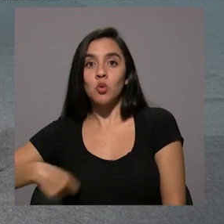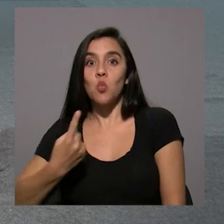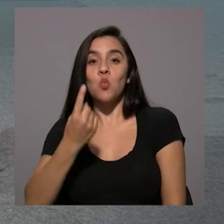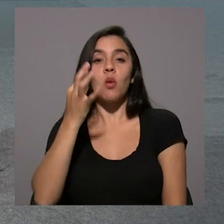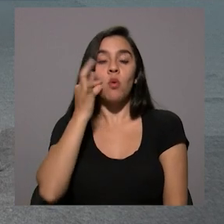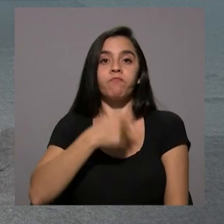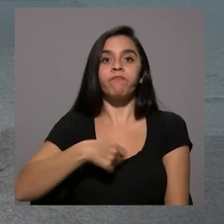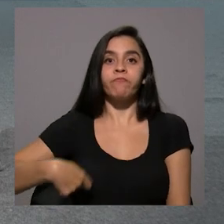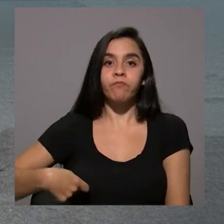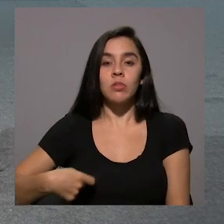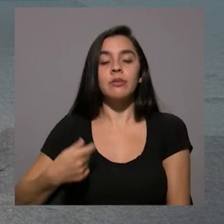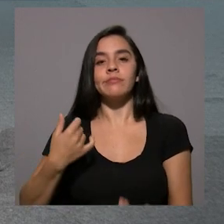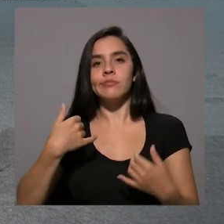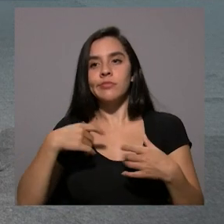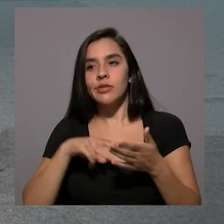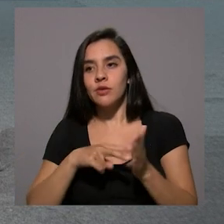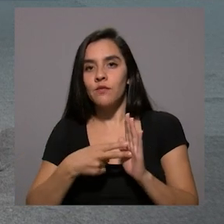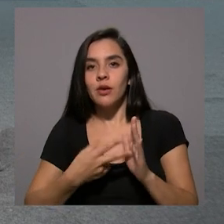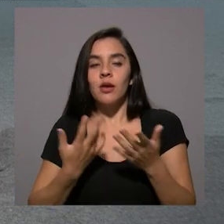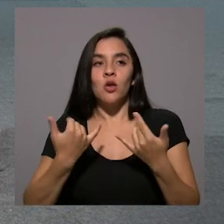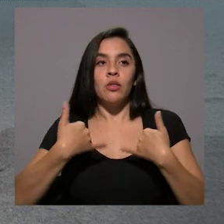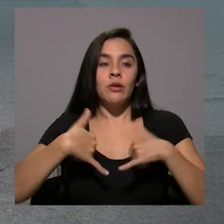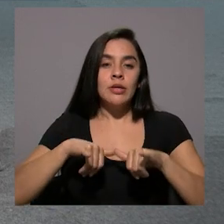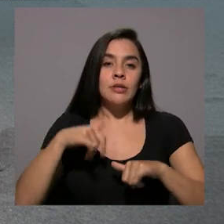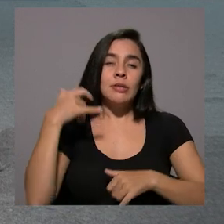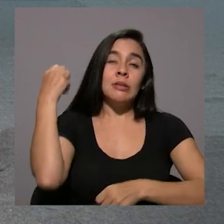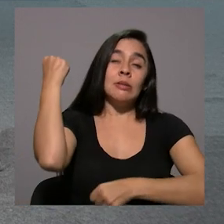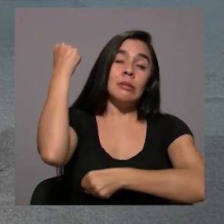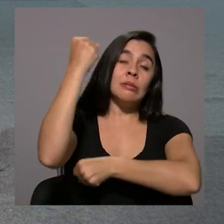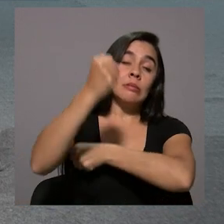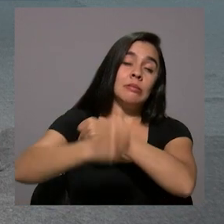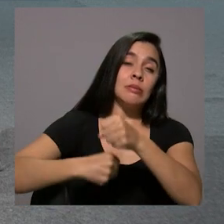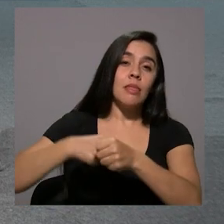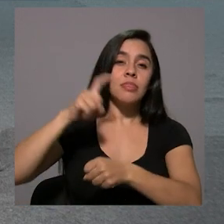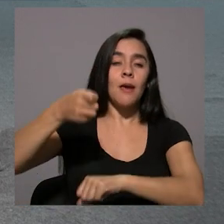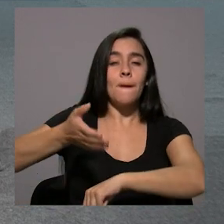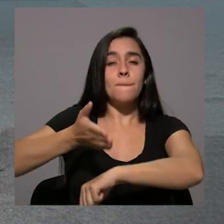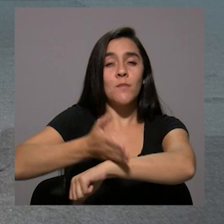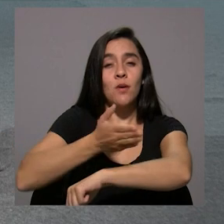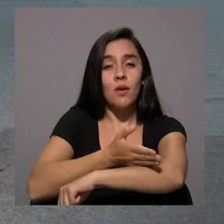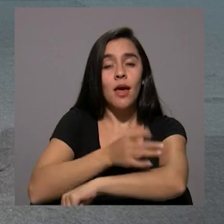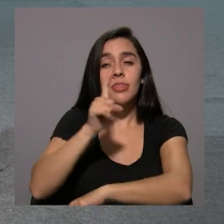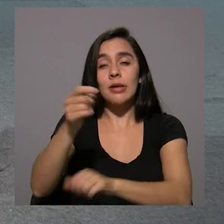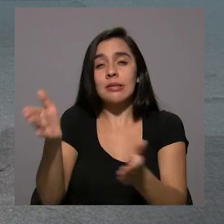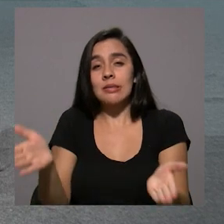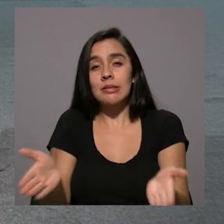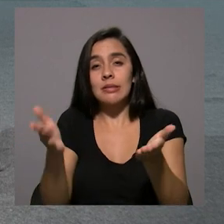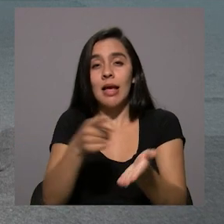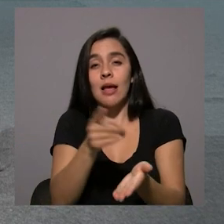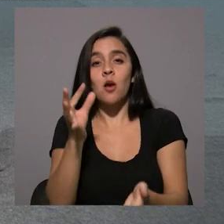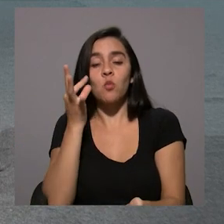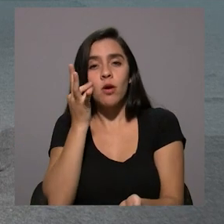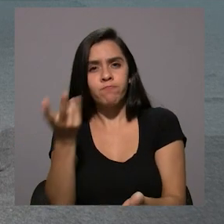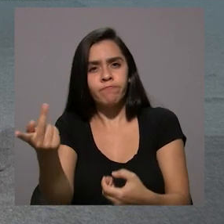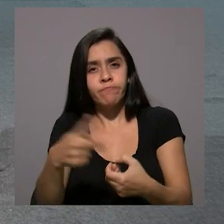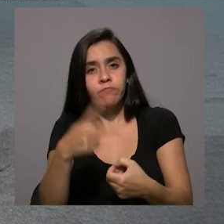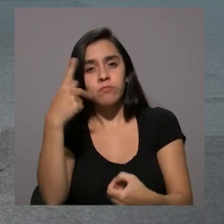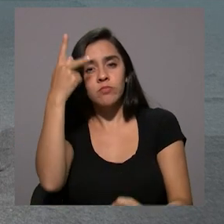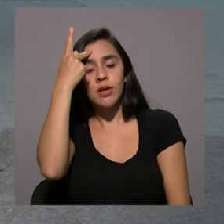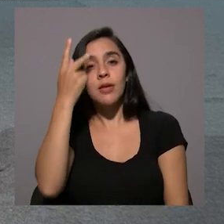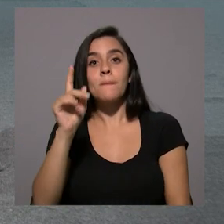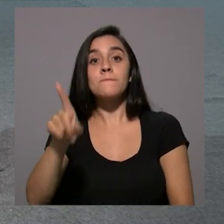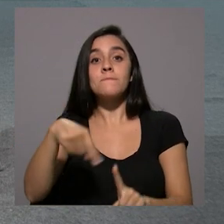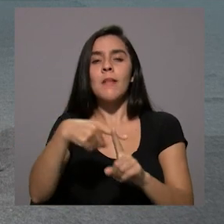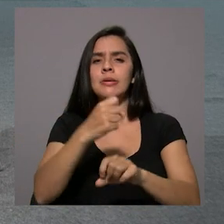esto que estamos todavía en pañales, que hay que mejorar muchísimo, que hay que motivar también a las mujeres a participar en política